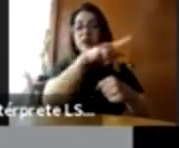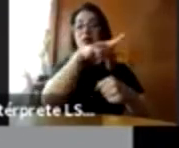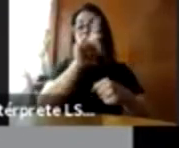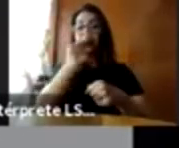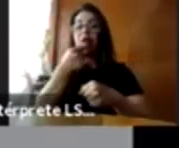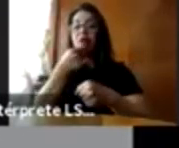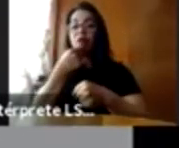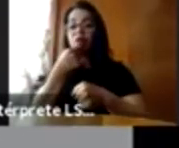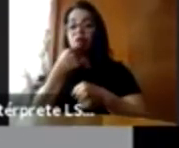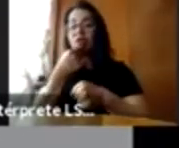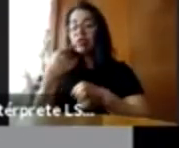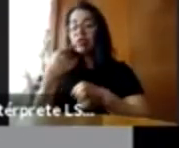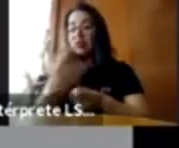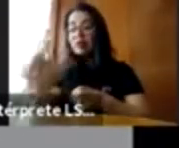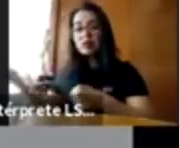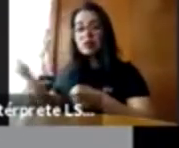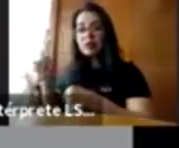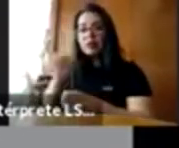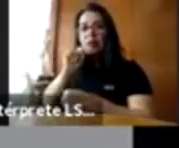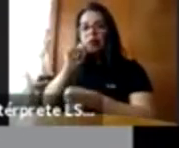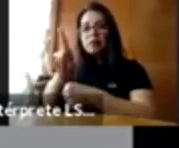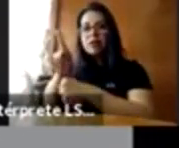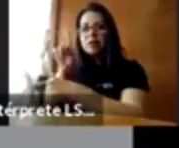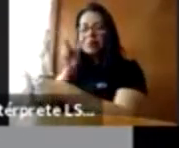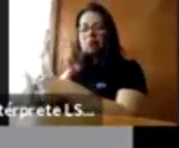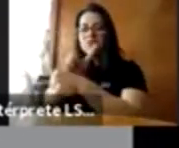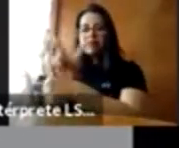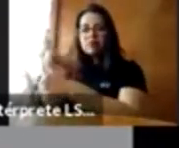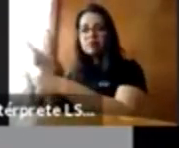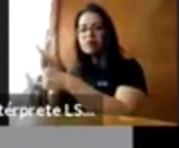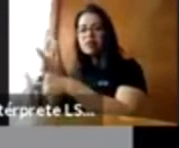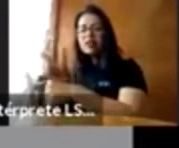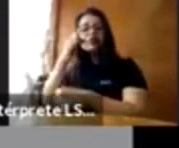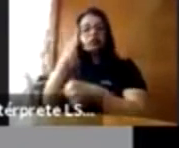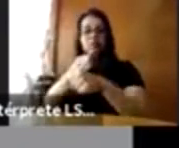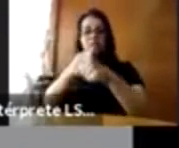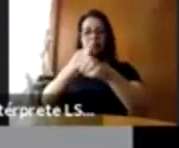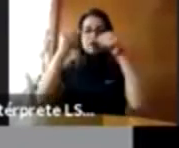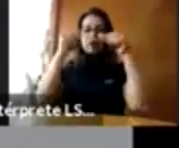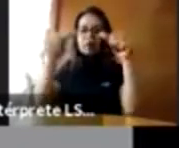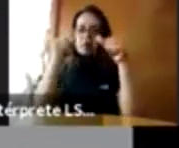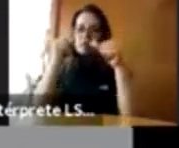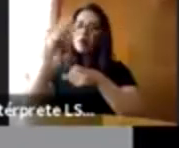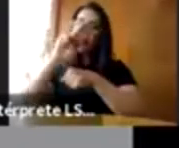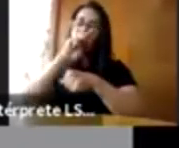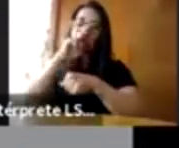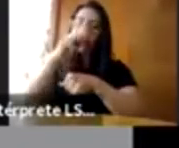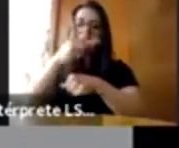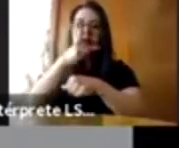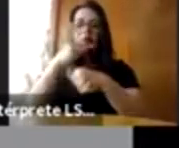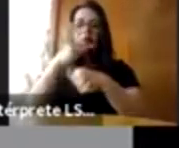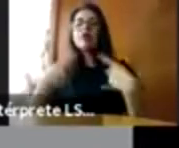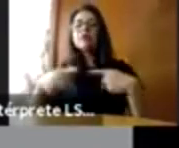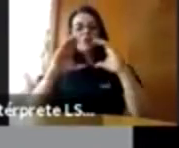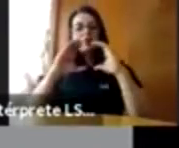estamos muy enfocados ahora en programas con padres, madres y cuidadoras, en programas con